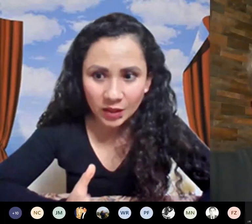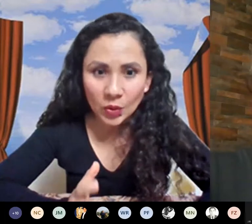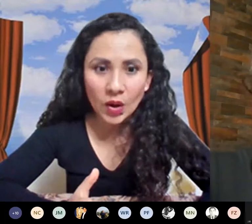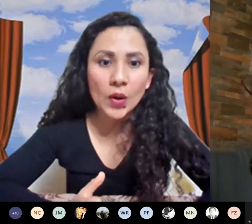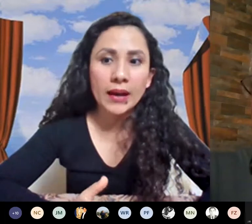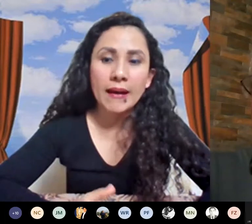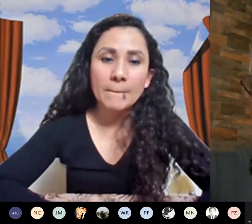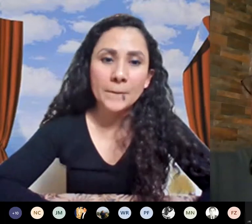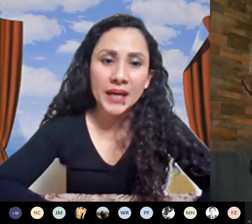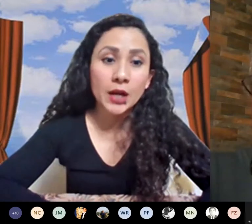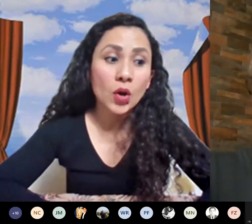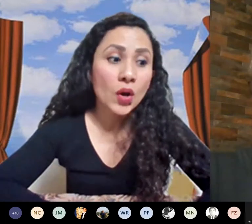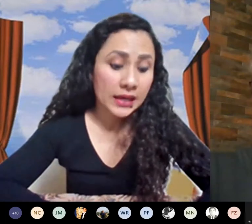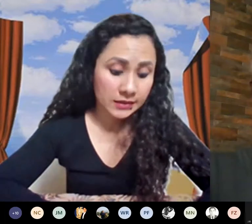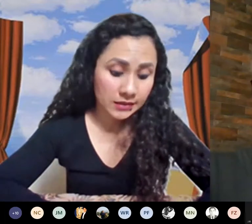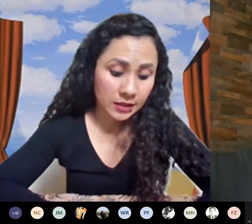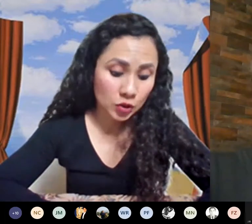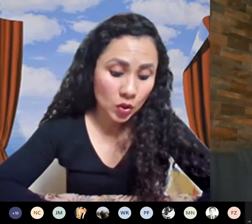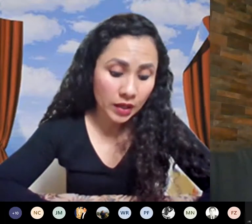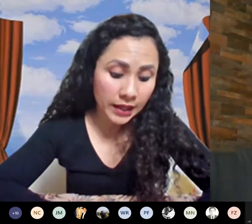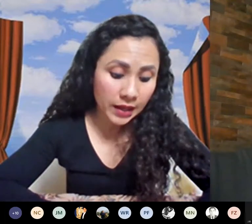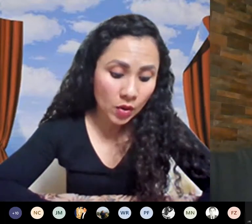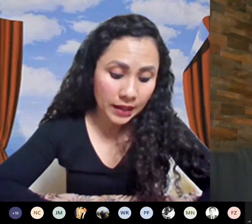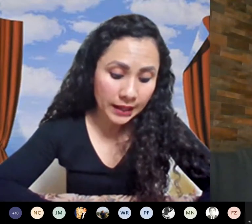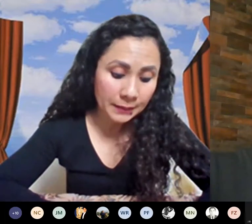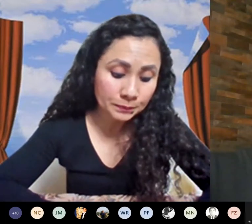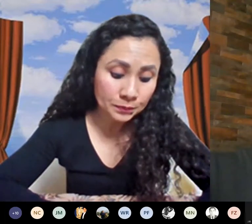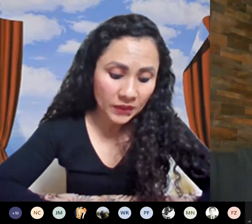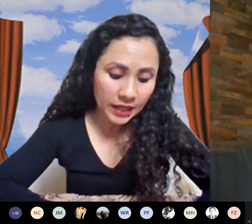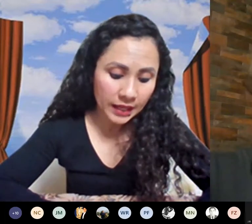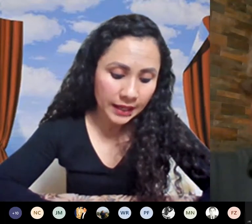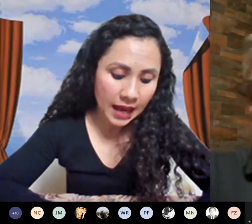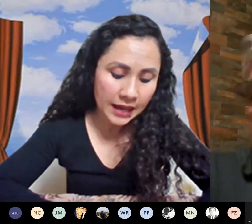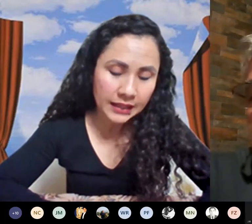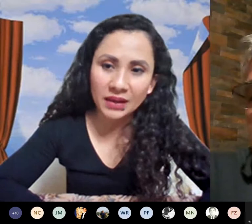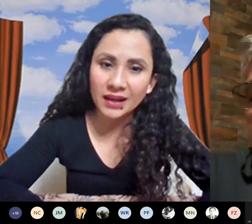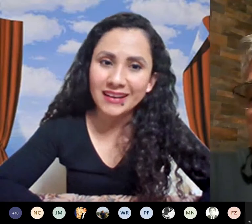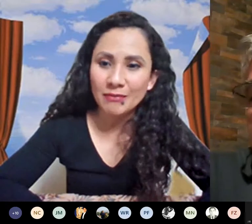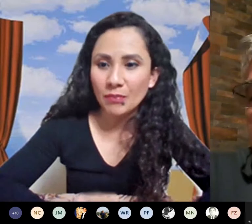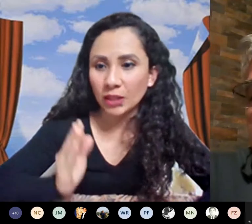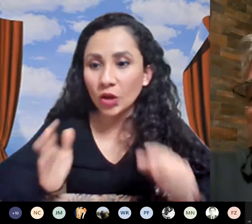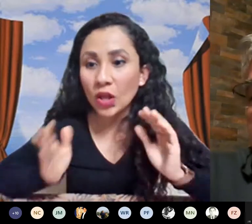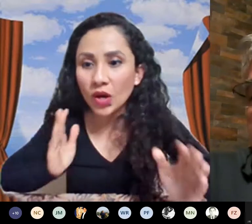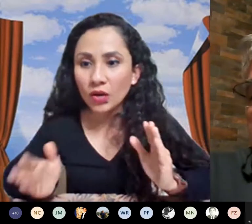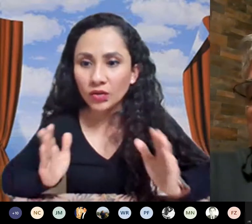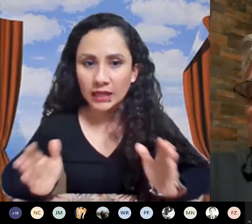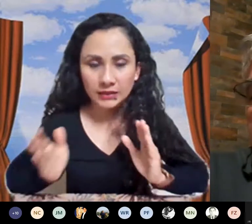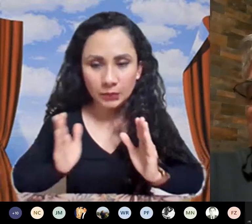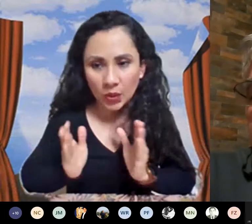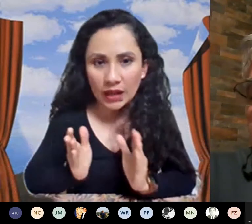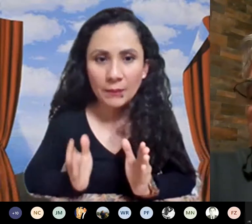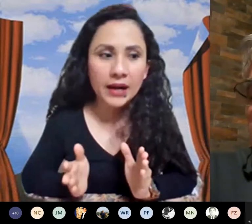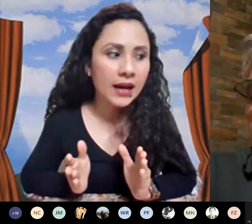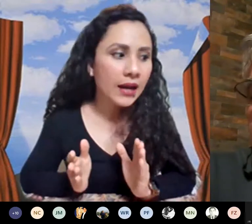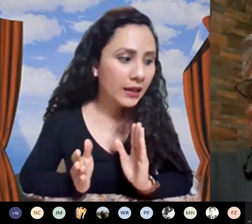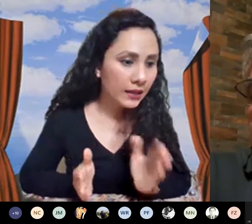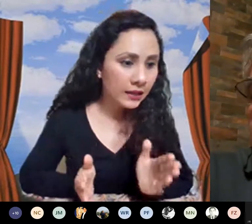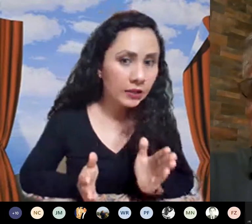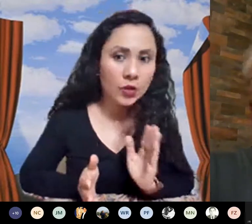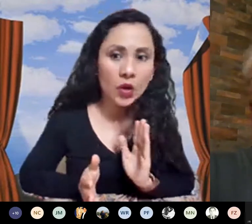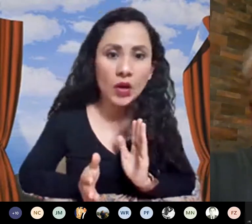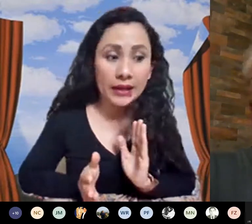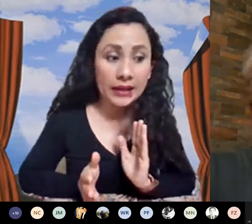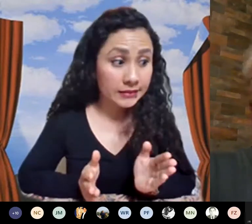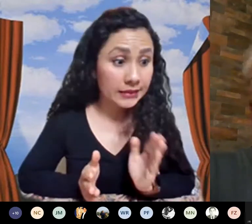están implementando ahora pero este yo creo que a nivel método o sea si programara